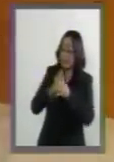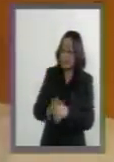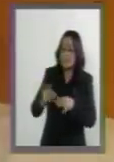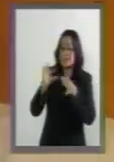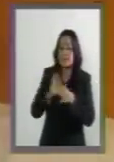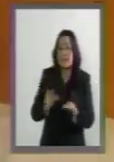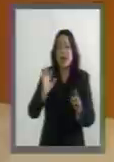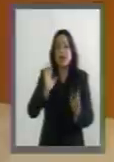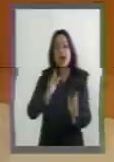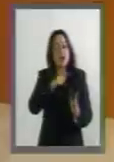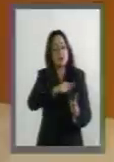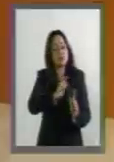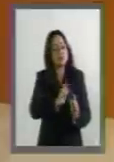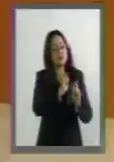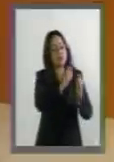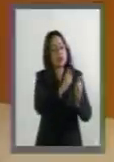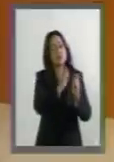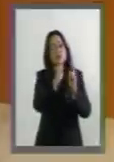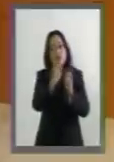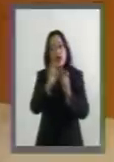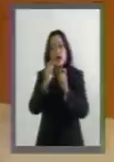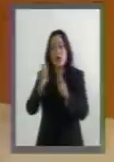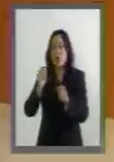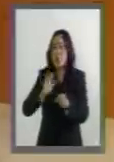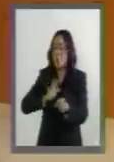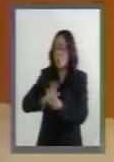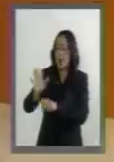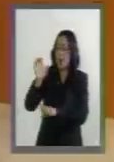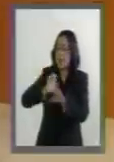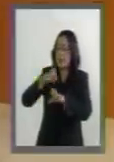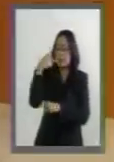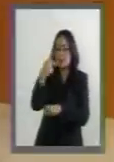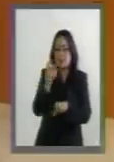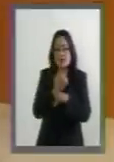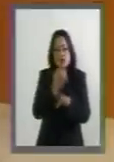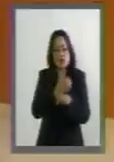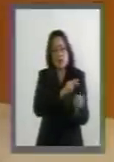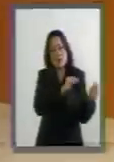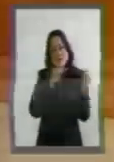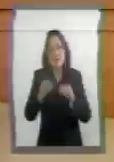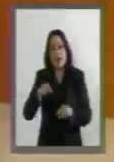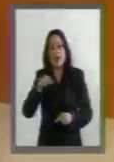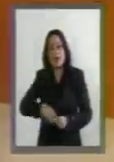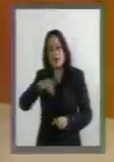ya están siendo asignados a las empresas norteamericanas que se van a establecer en México.